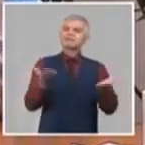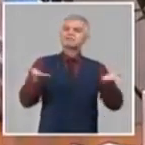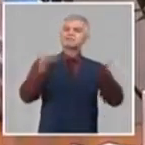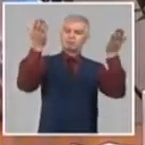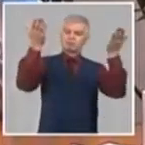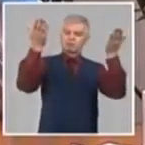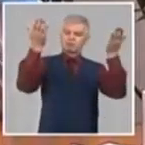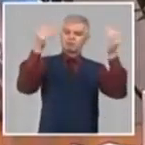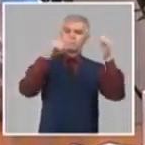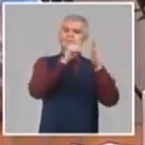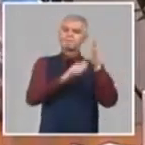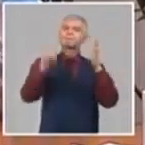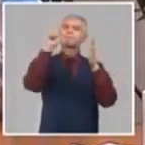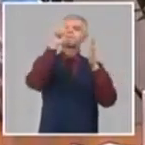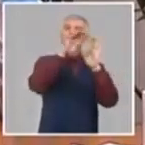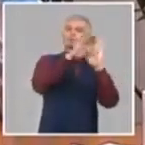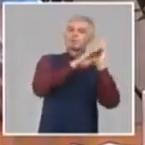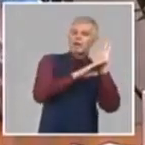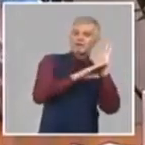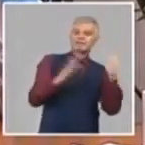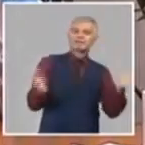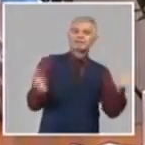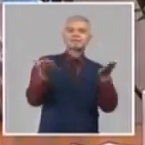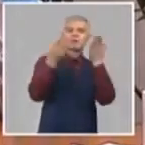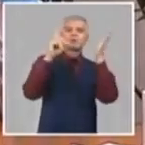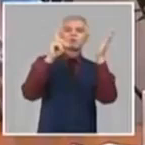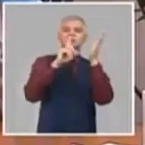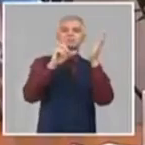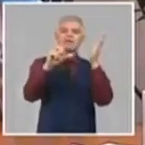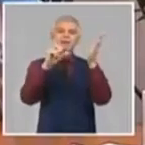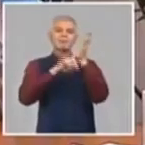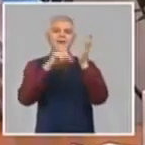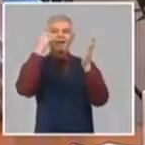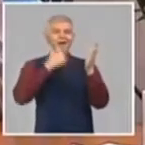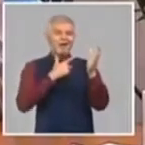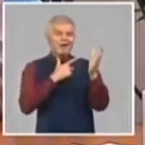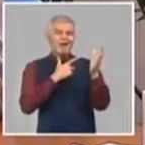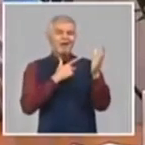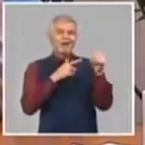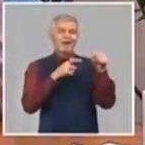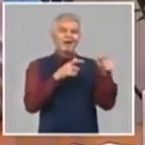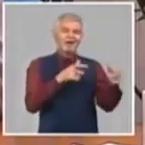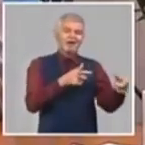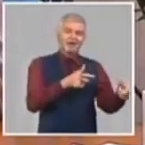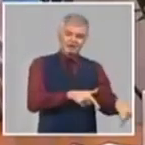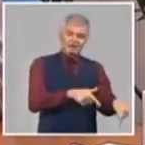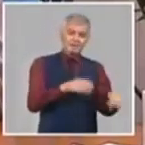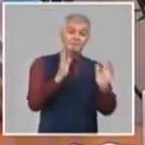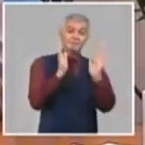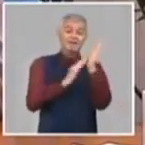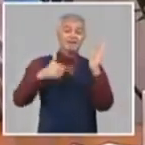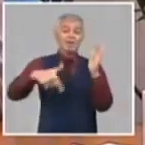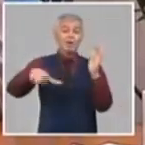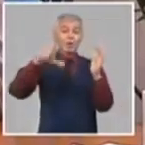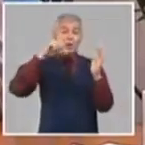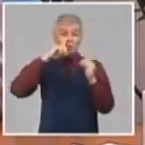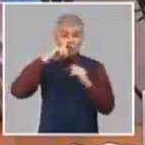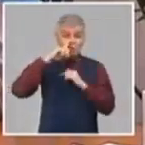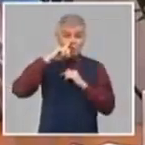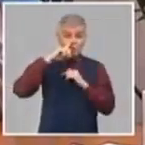primero es el programa de desarrollo de las cooperativas. Los presidentes nuestros que nos están escuchando hoy saben que nosotros en el mes de junio tenemos que terminar